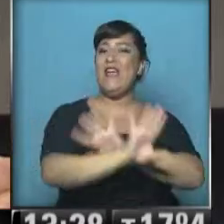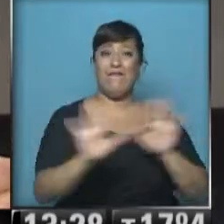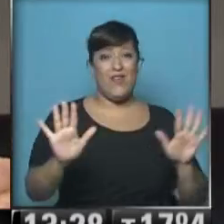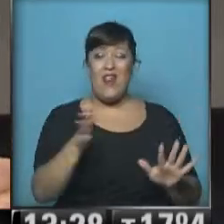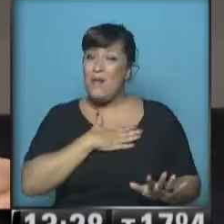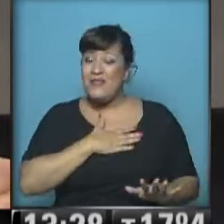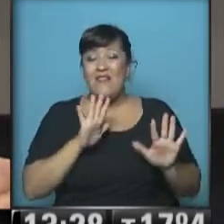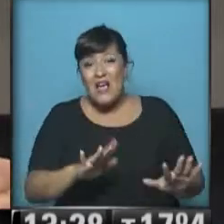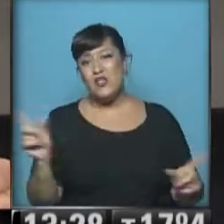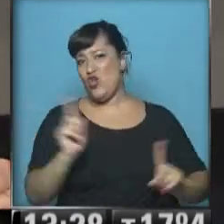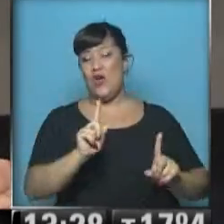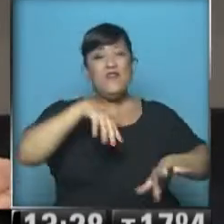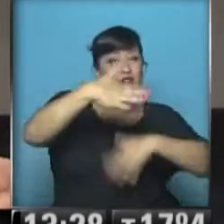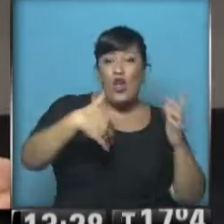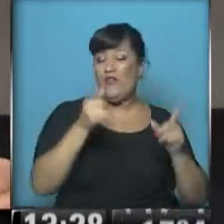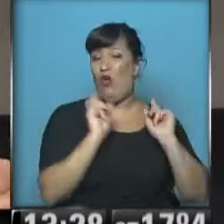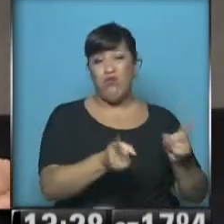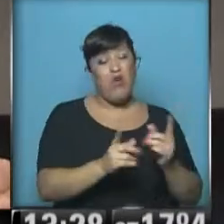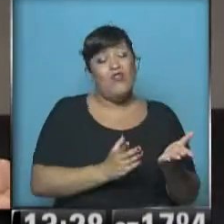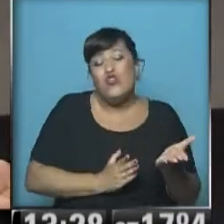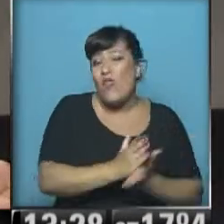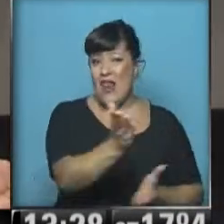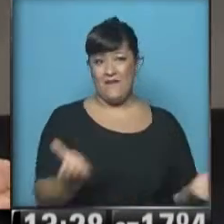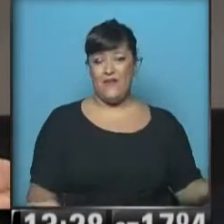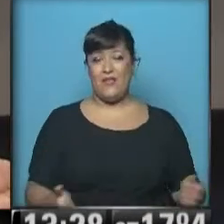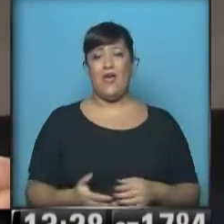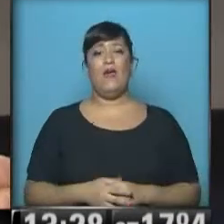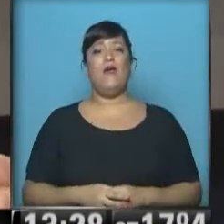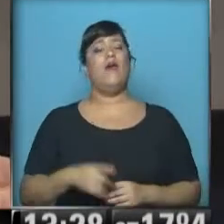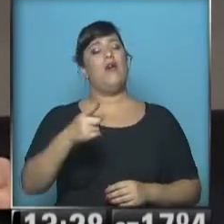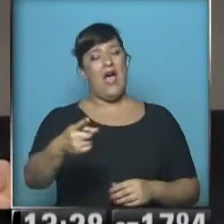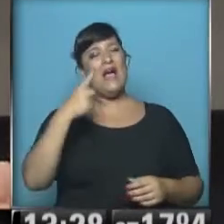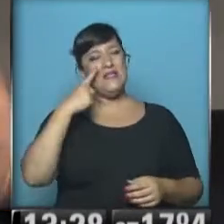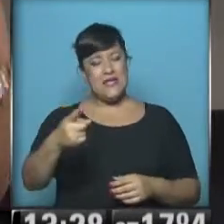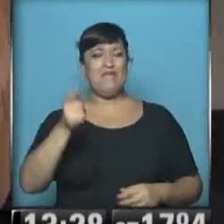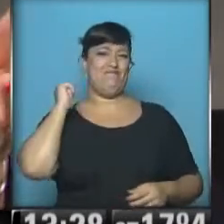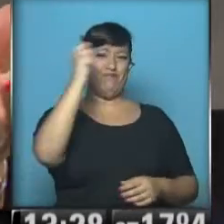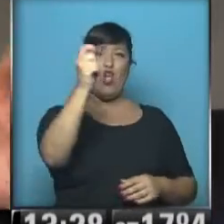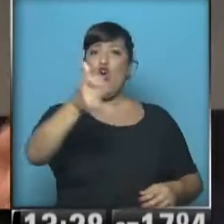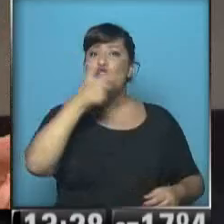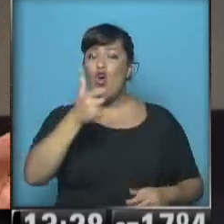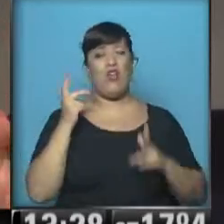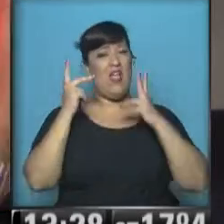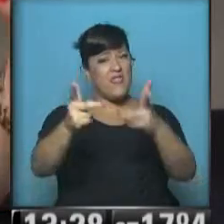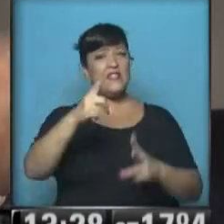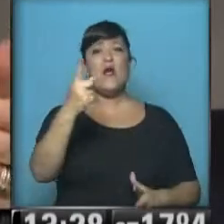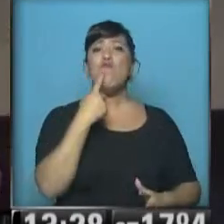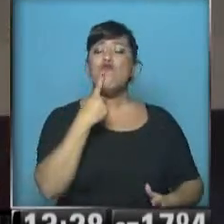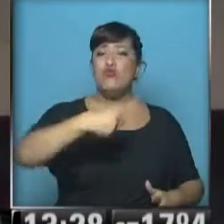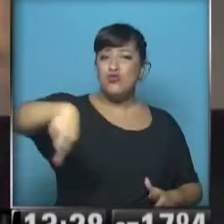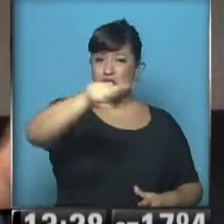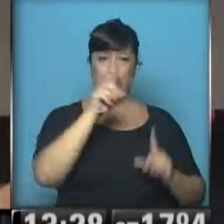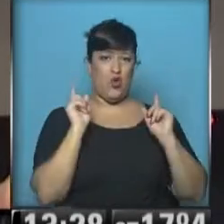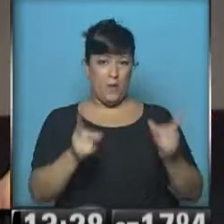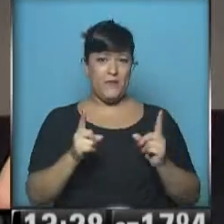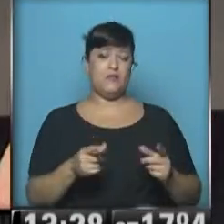Lamentablemente no es así. Las vamos a eliminar así, hablando, mostrando la tarjeta roja, diciéndole a los muchachos, los propios